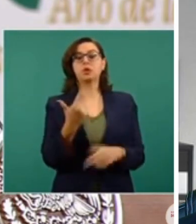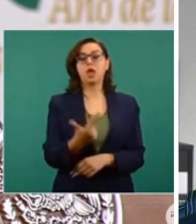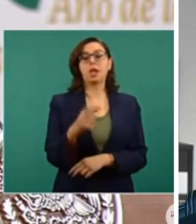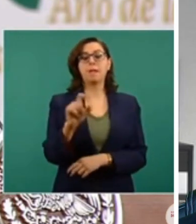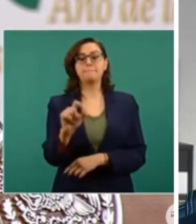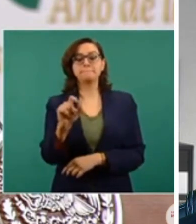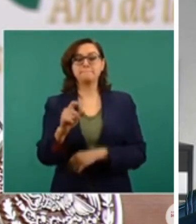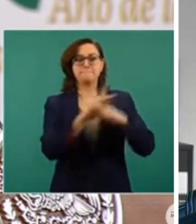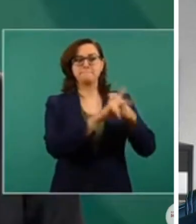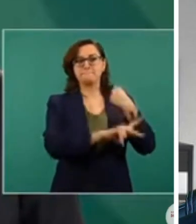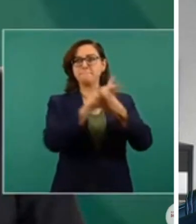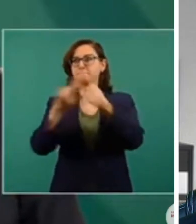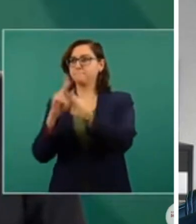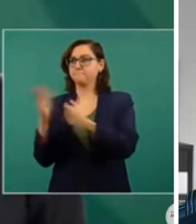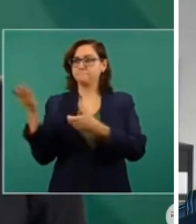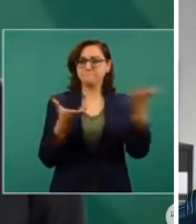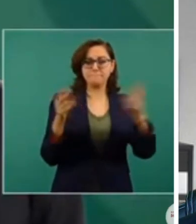de que no se